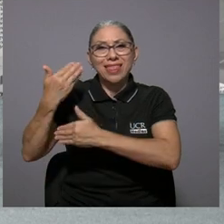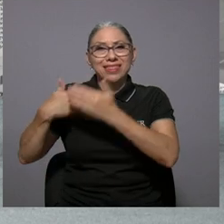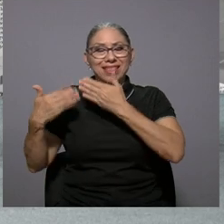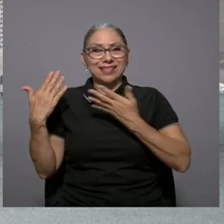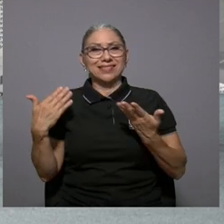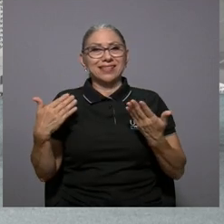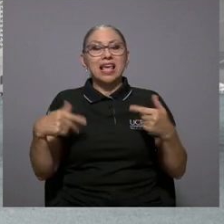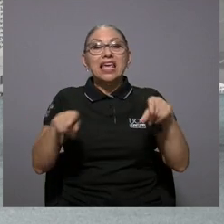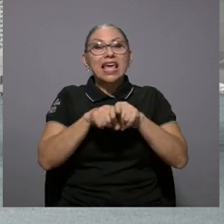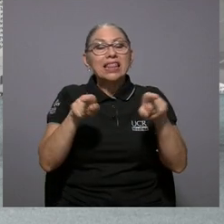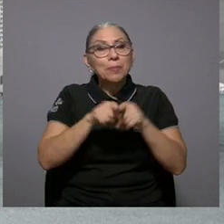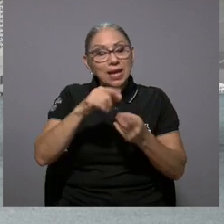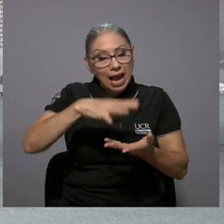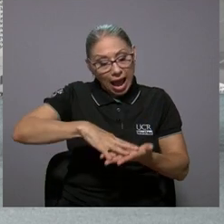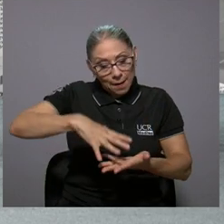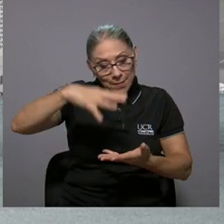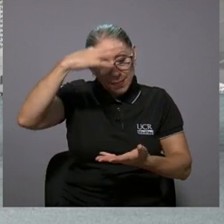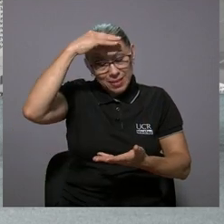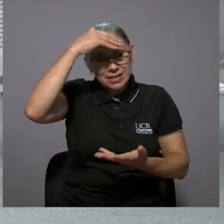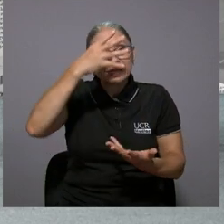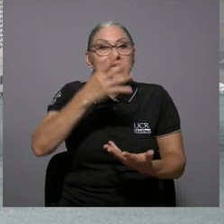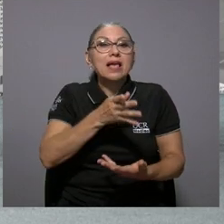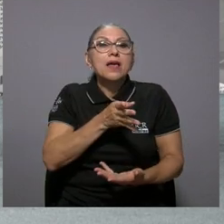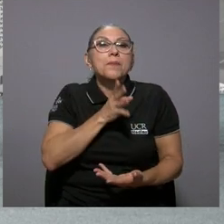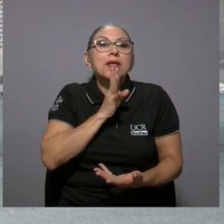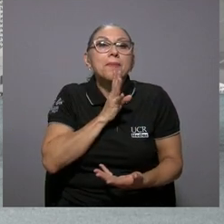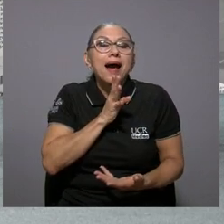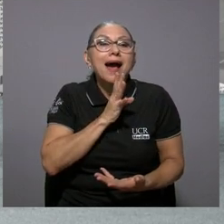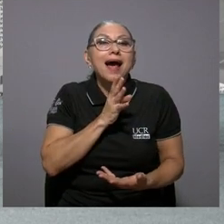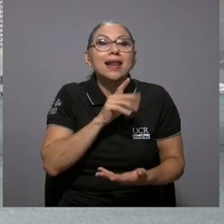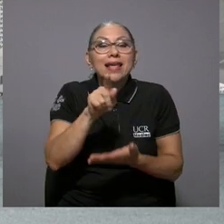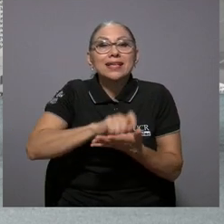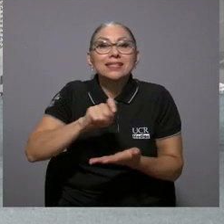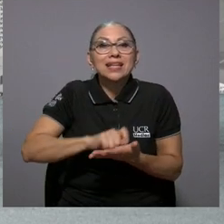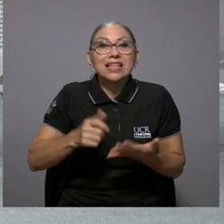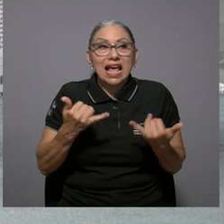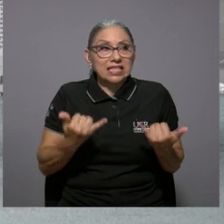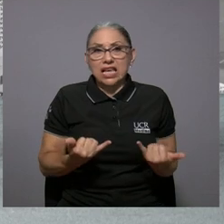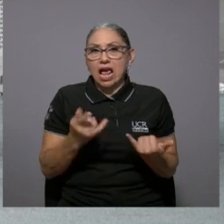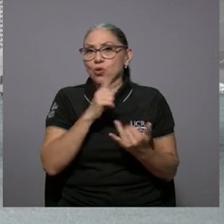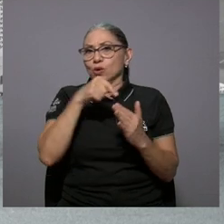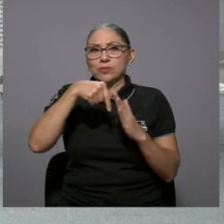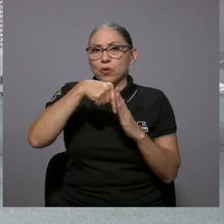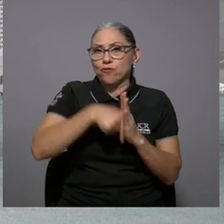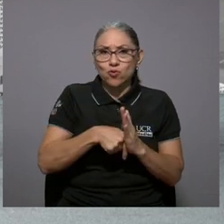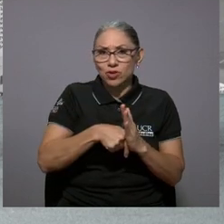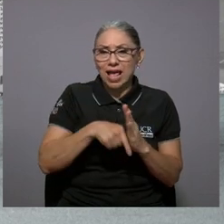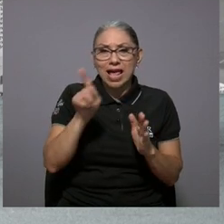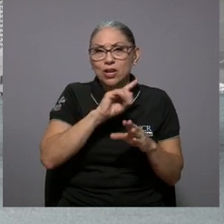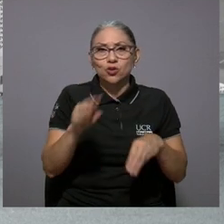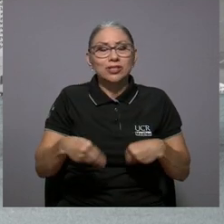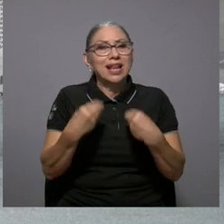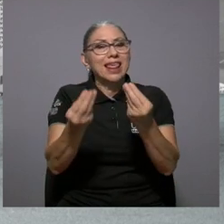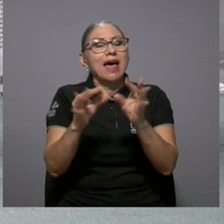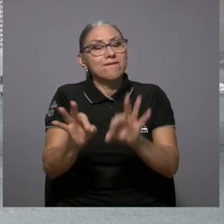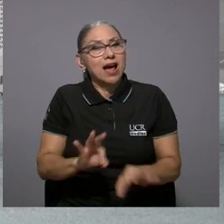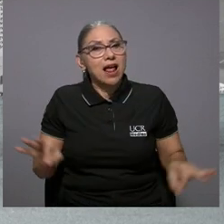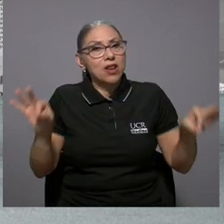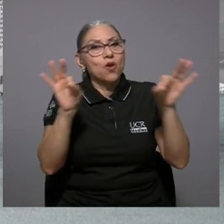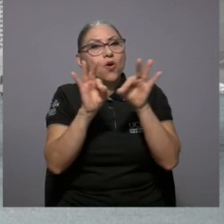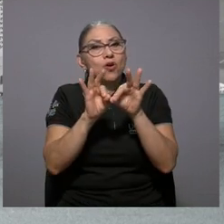formación verbal y escrita ya no es tan profunda ni se le da tanto valor